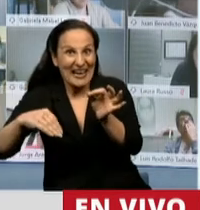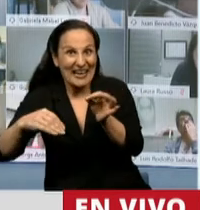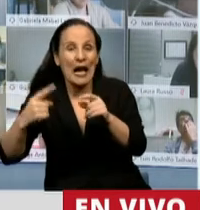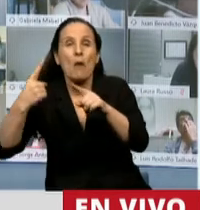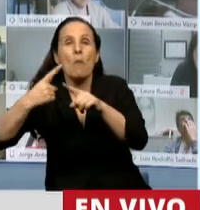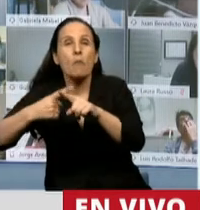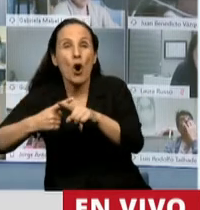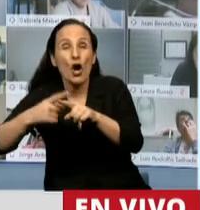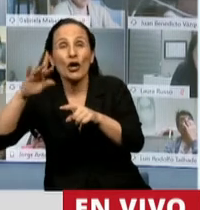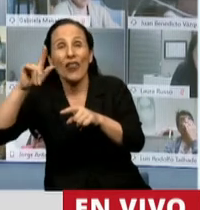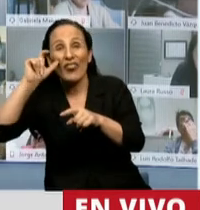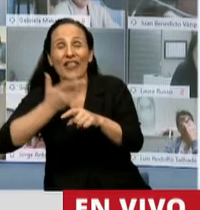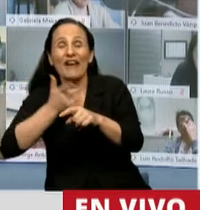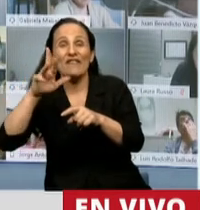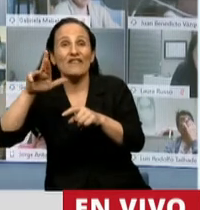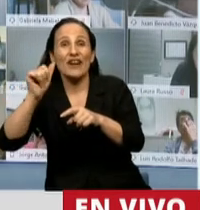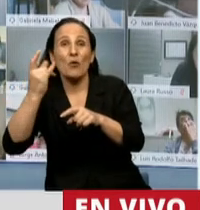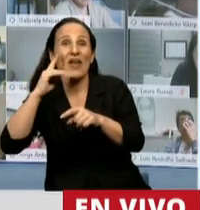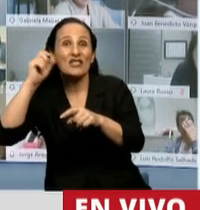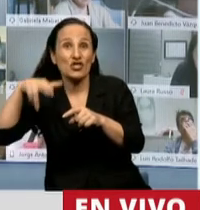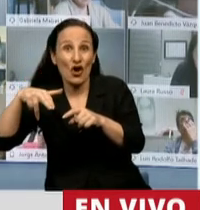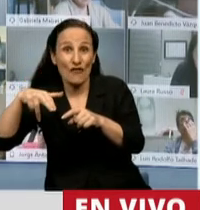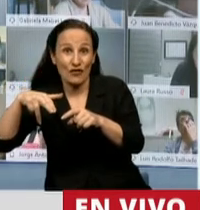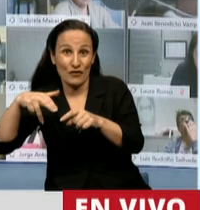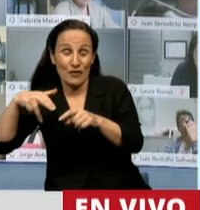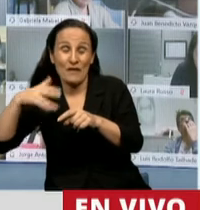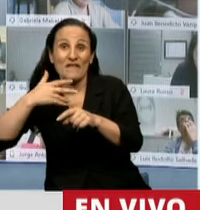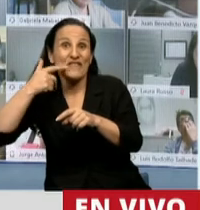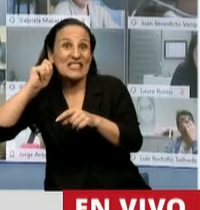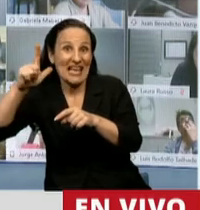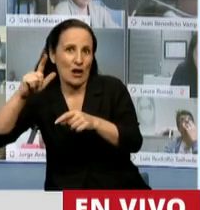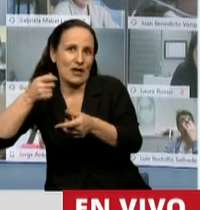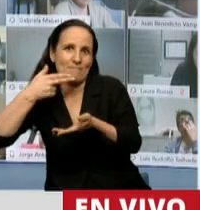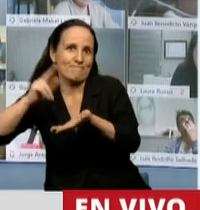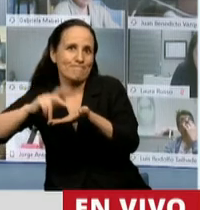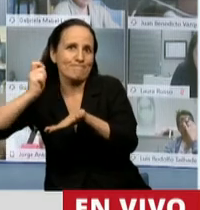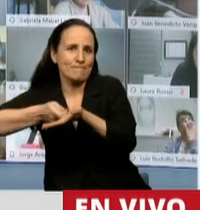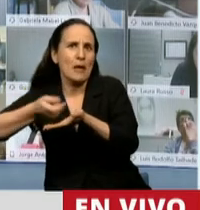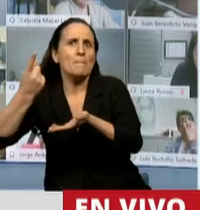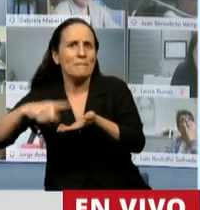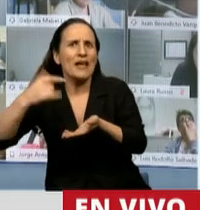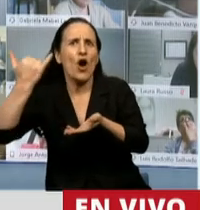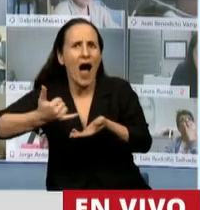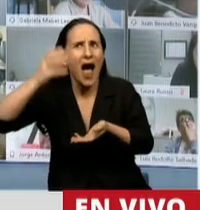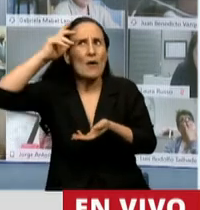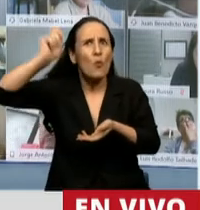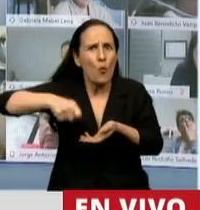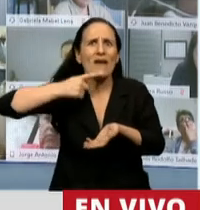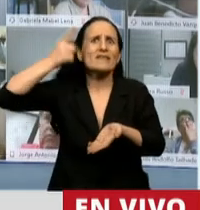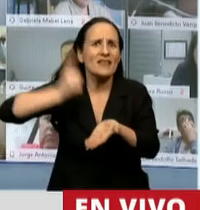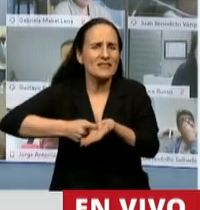fiscal con sentencia en firme pasada en autoridad de cosa juzgada